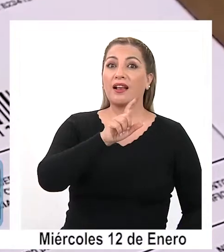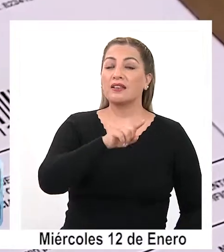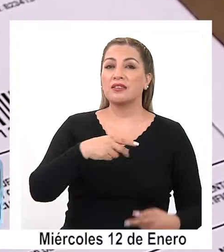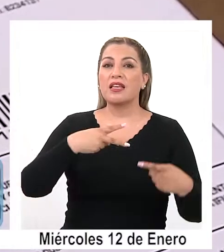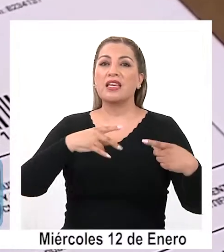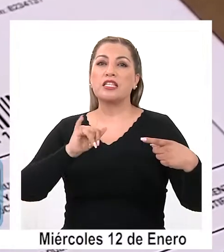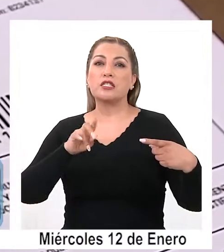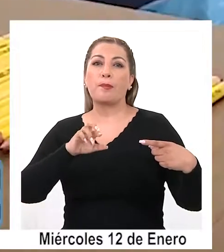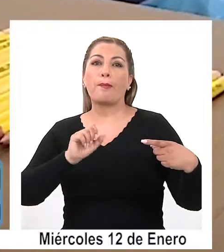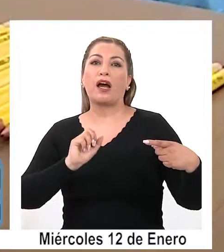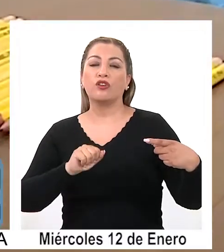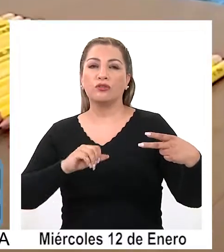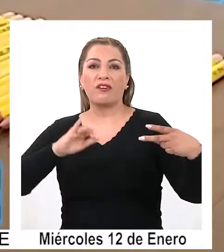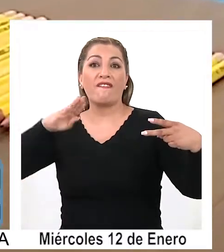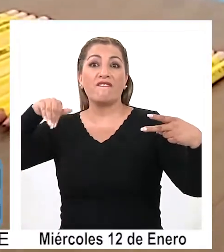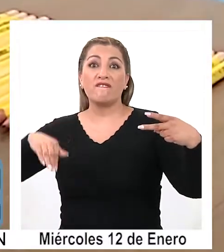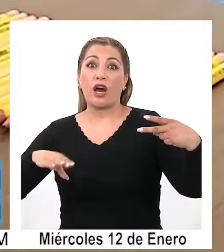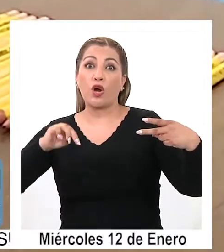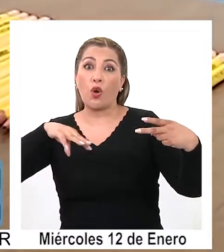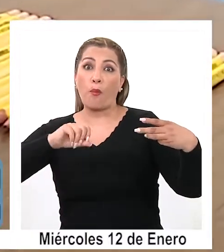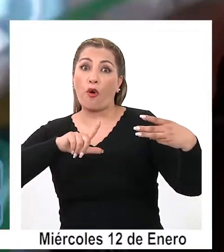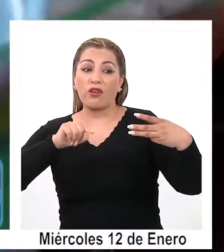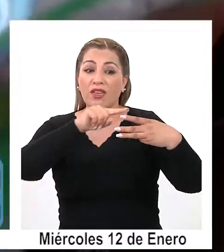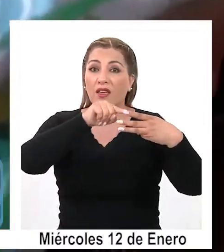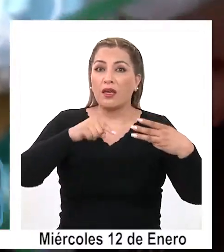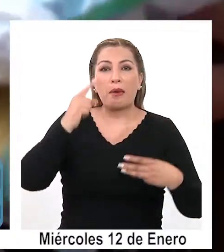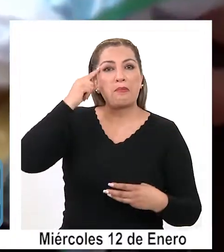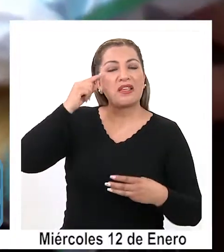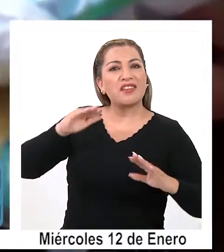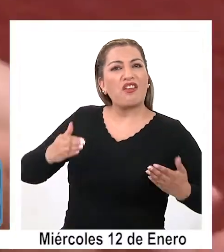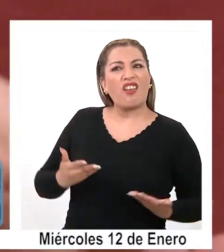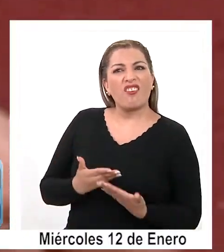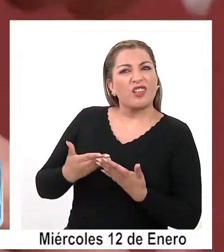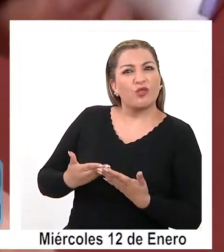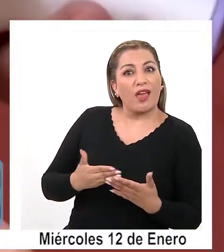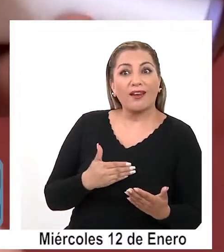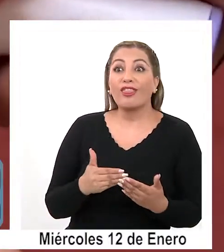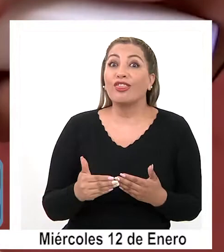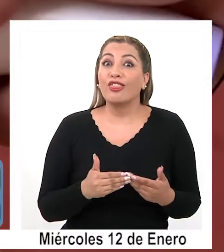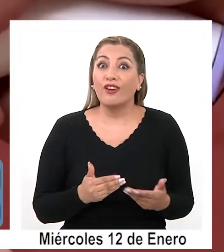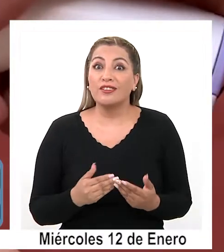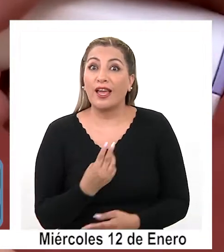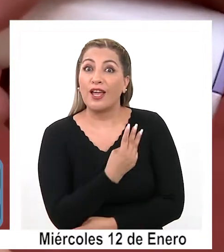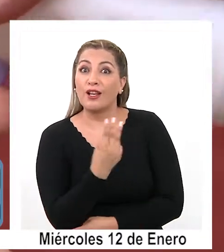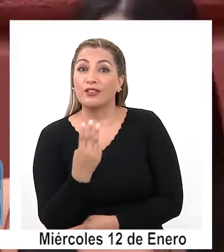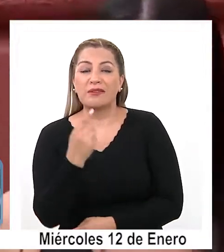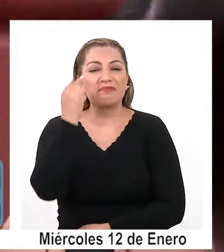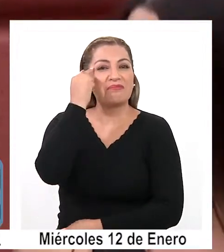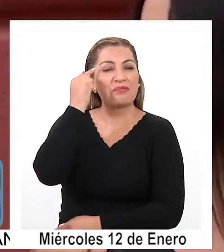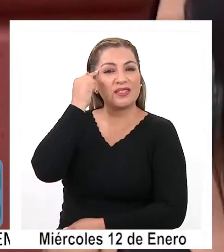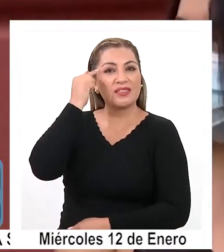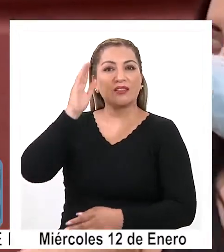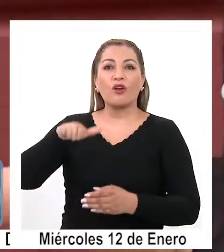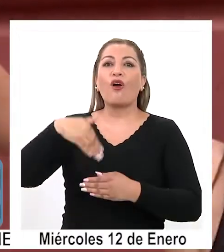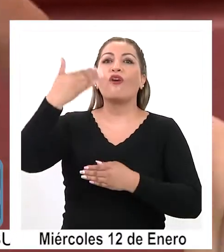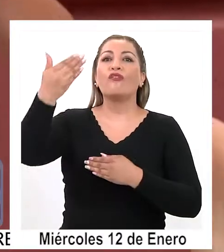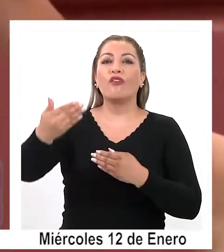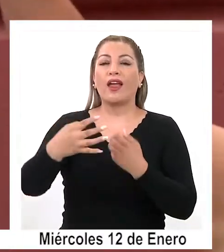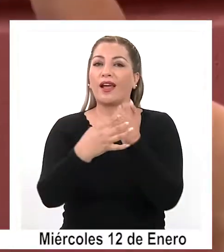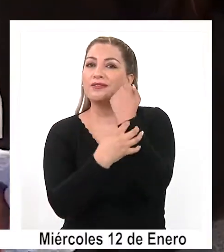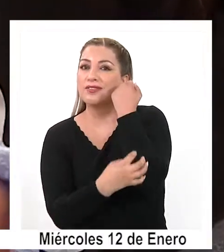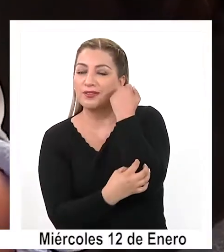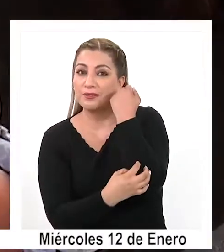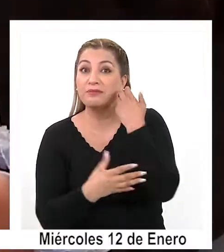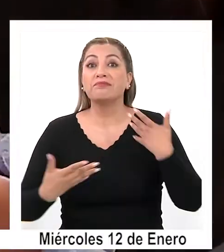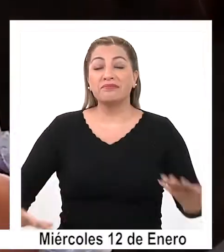-Británico y Bajo Molle piensan hoy en qué estudiar y dónde, todos ellos proyectándose fuera de la región.